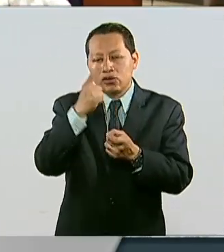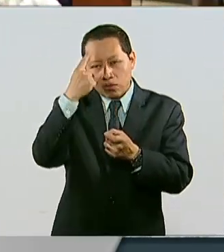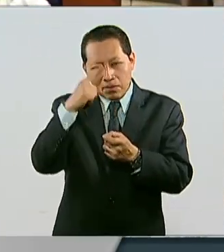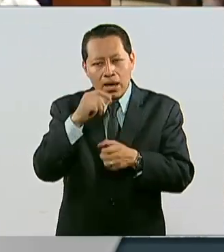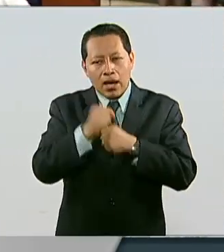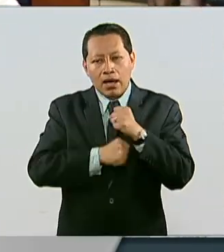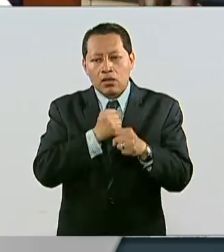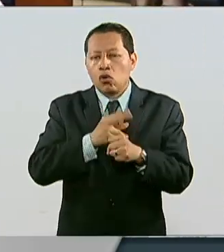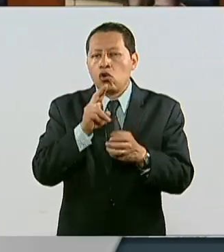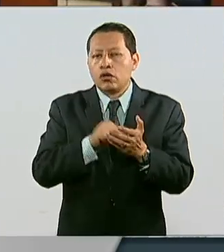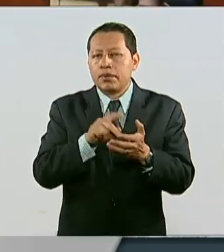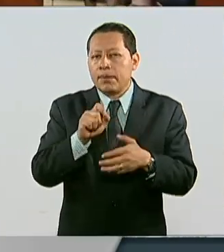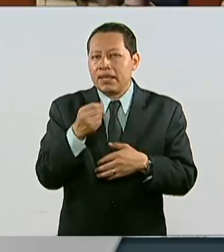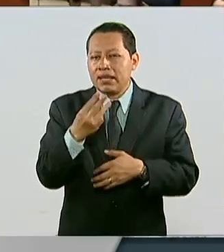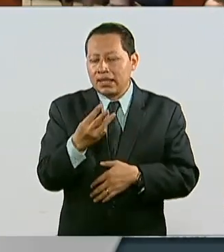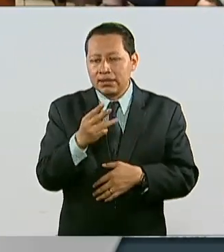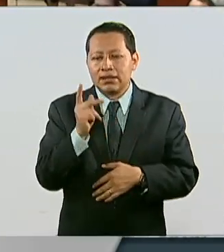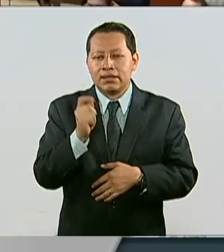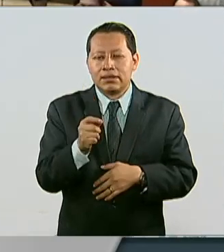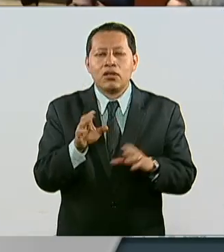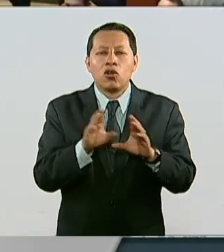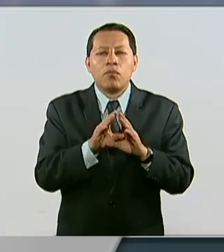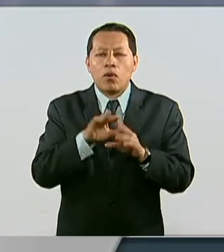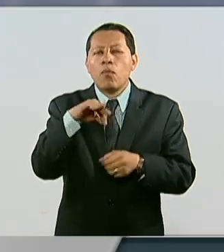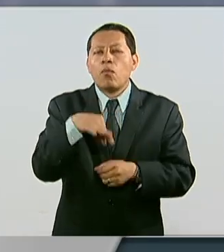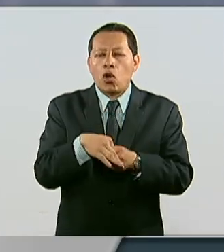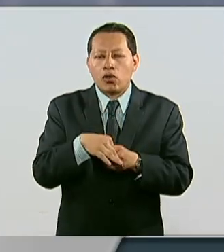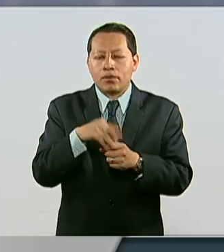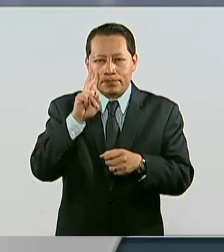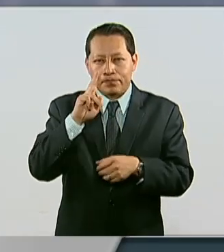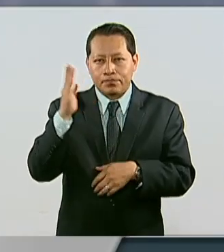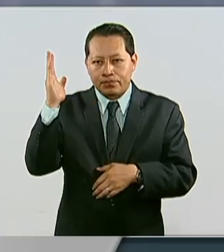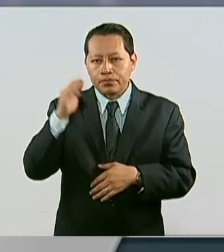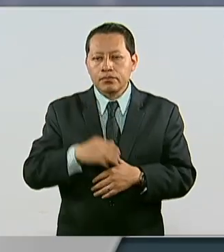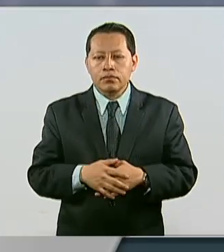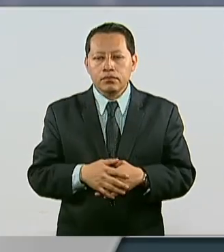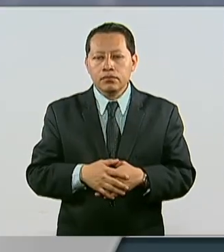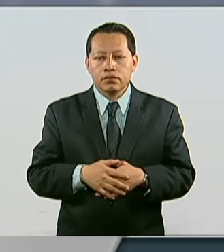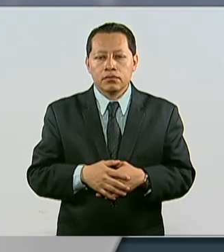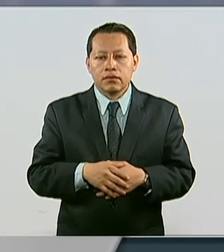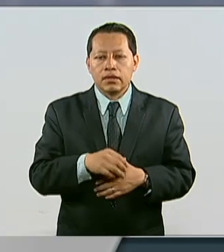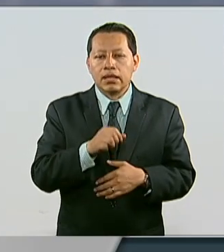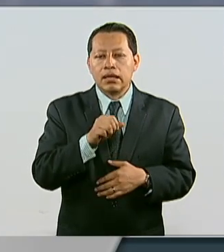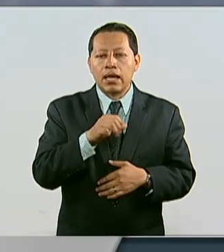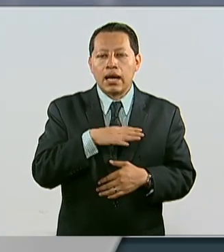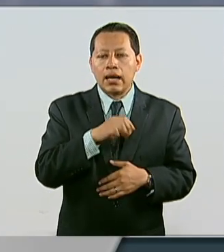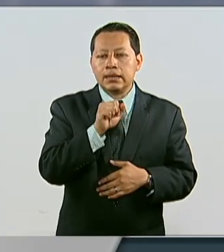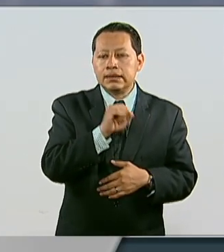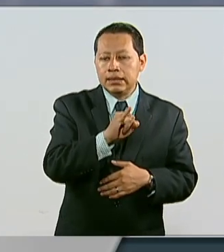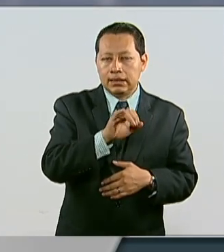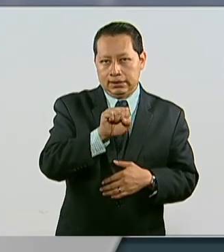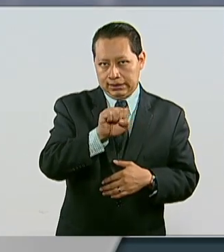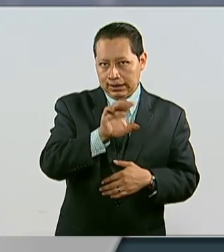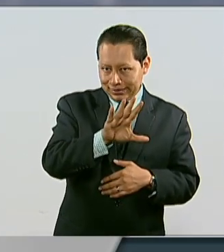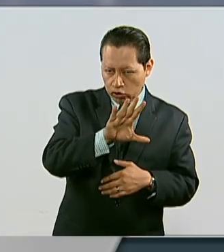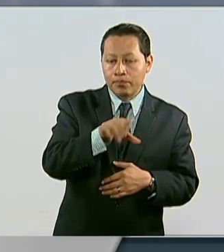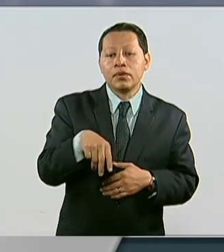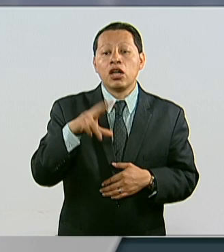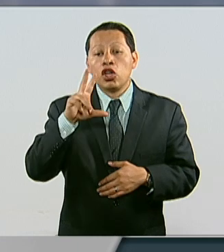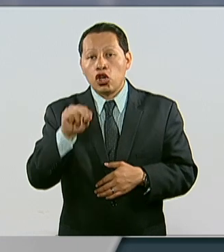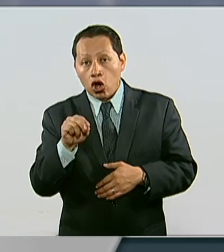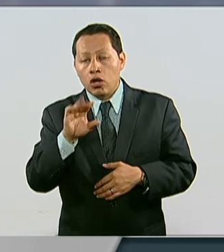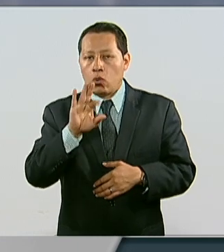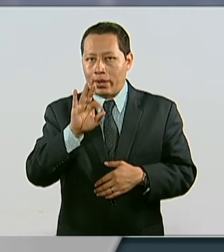Ejercicio Fiscal 2023. Sucedió con esta votación, mire, fueron a favor 65 votos, en contra